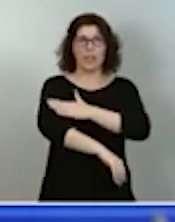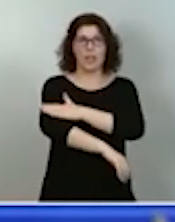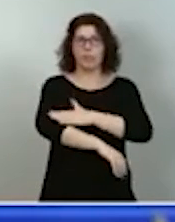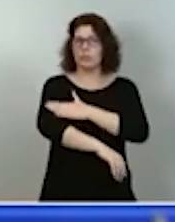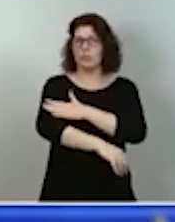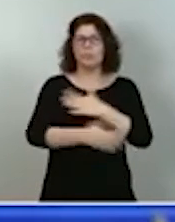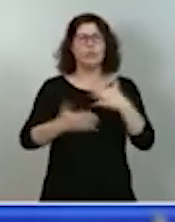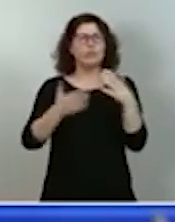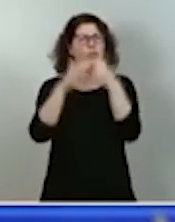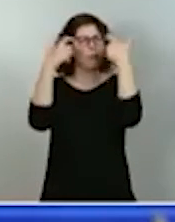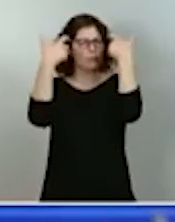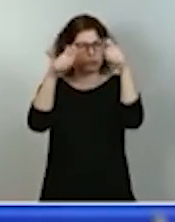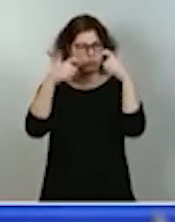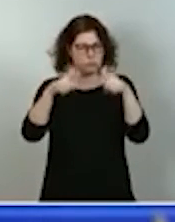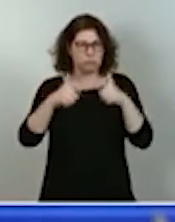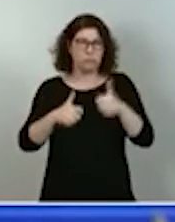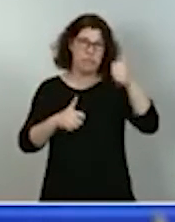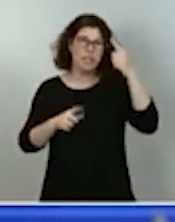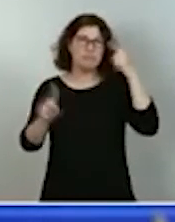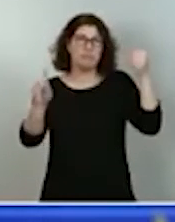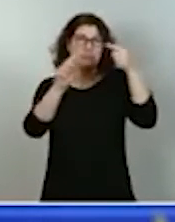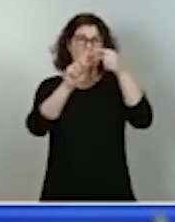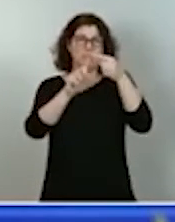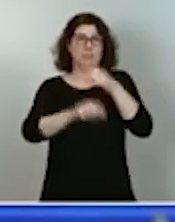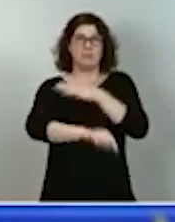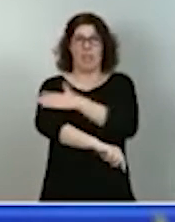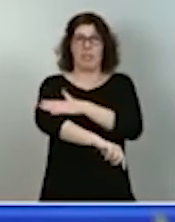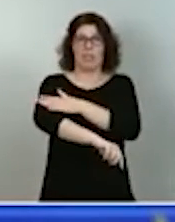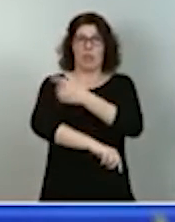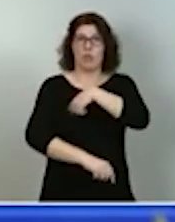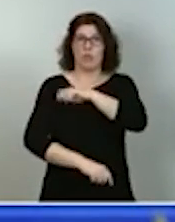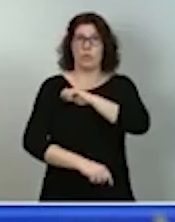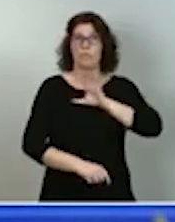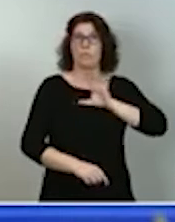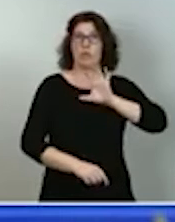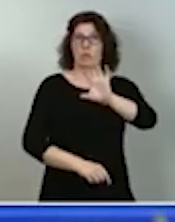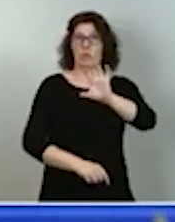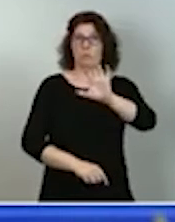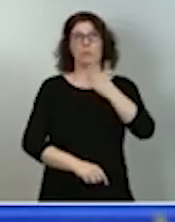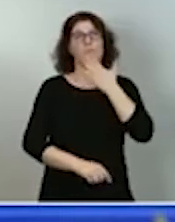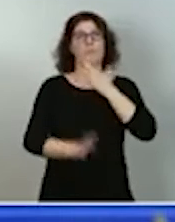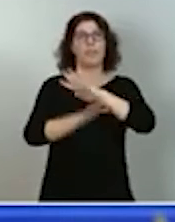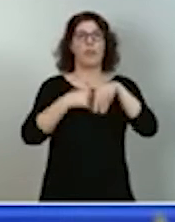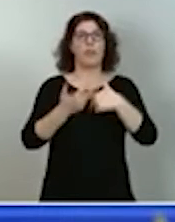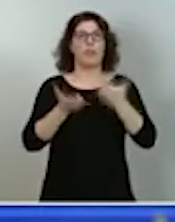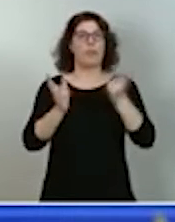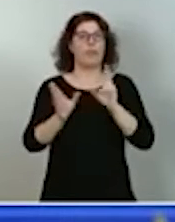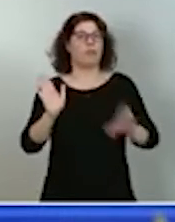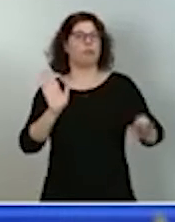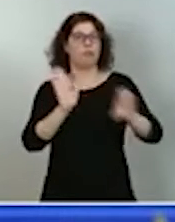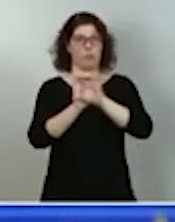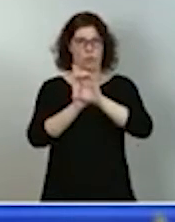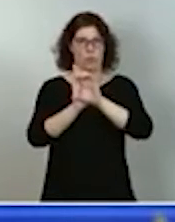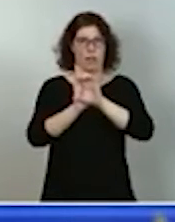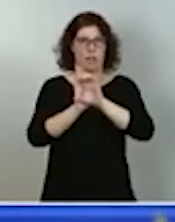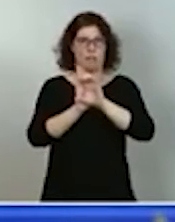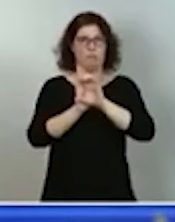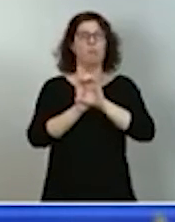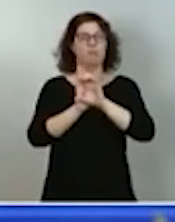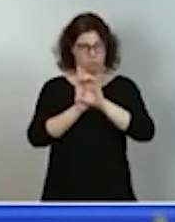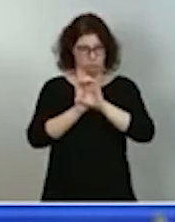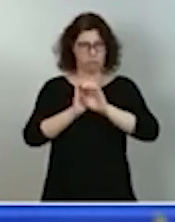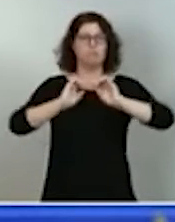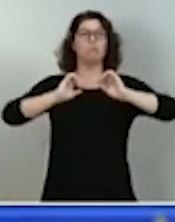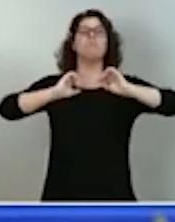particularmente el Estado español, conformado como una democracia constitucional, quien ha empezado a dar respuestas en el minuto